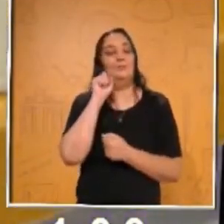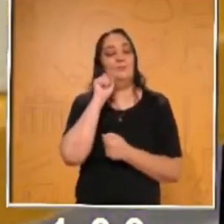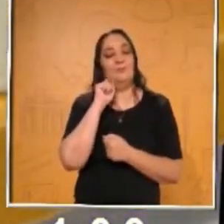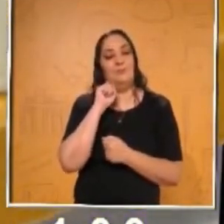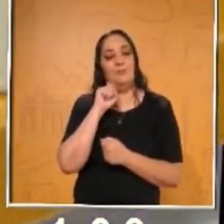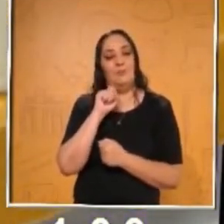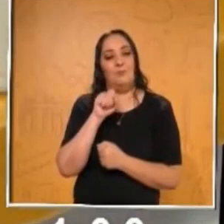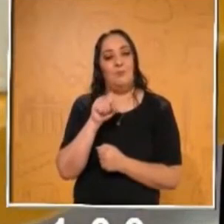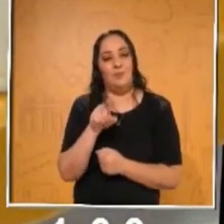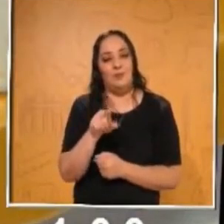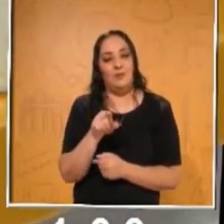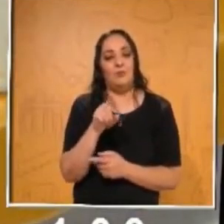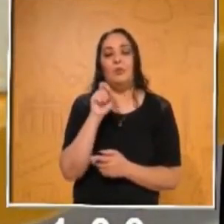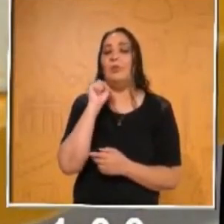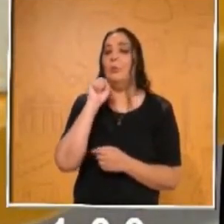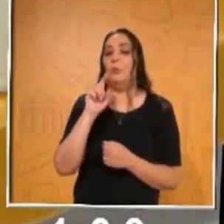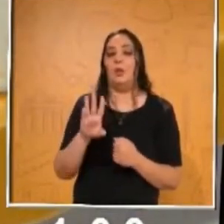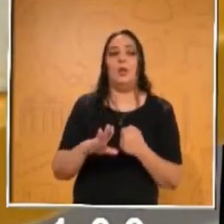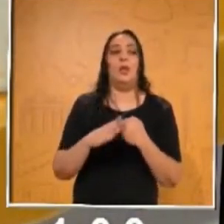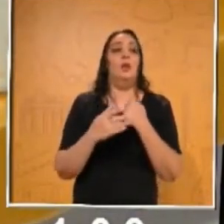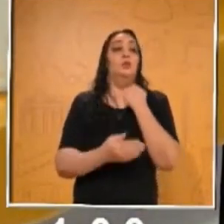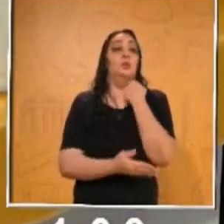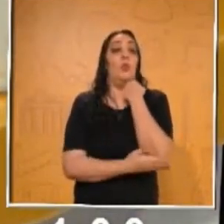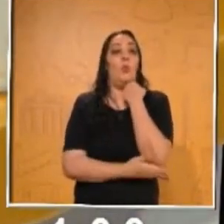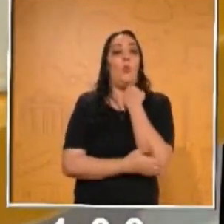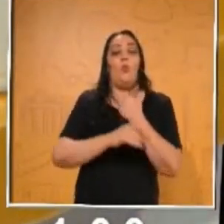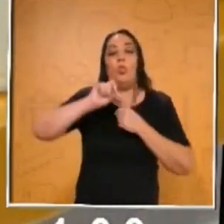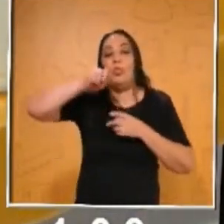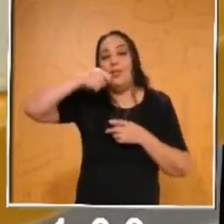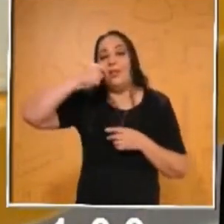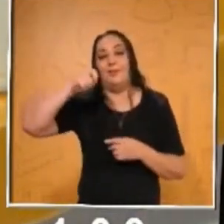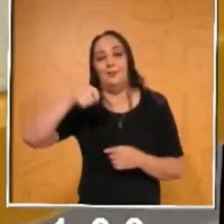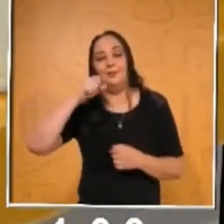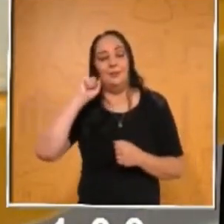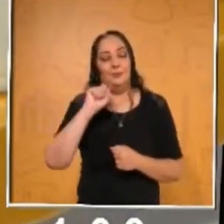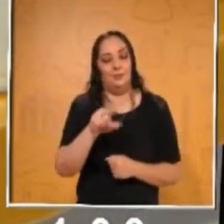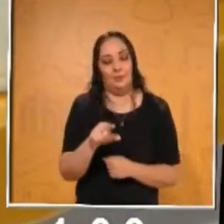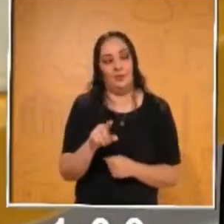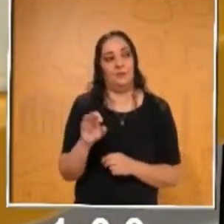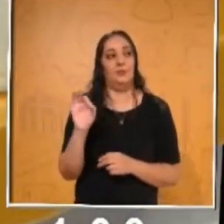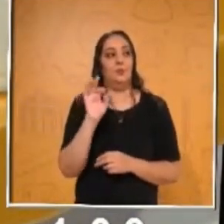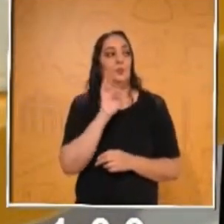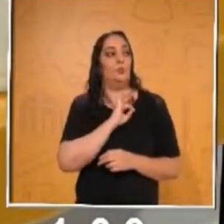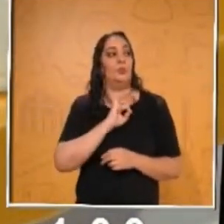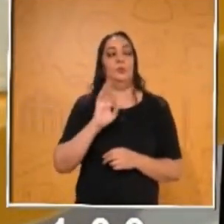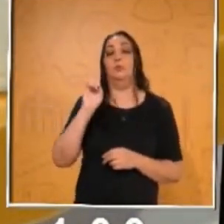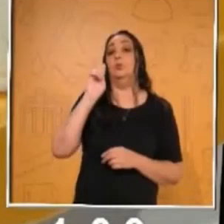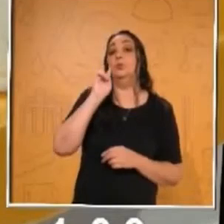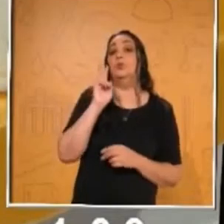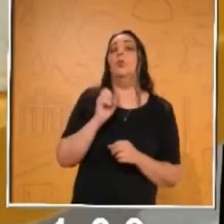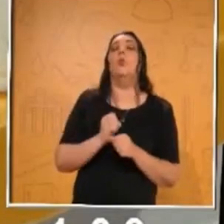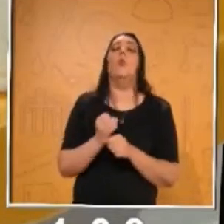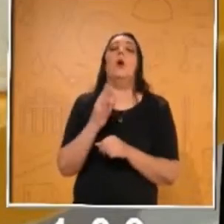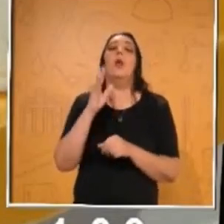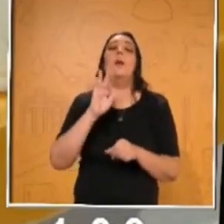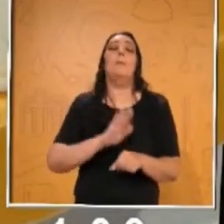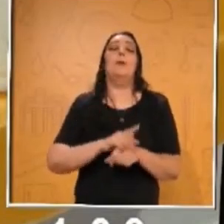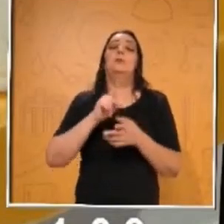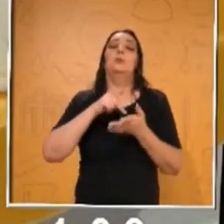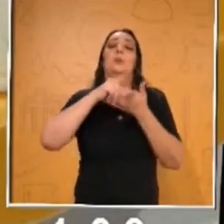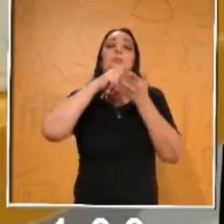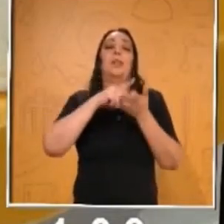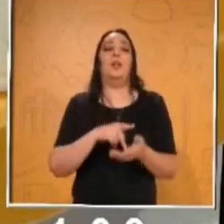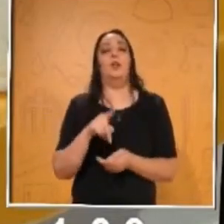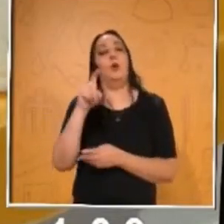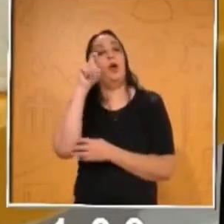espacio, inclusive que los coditos. Entonces, si los podríamos acomodar, el que pesó más viene siendo el agua.